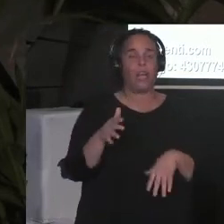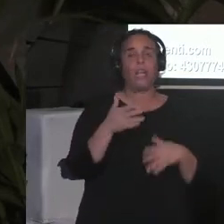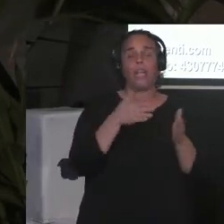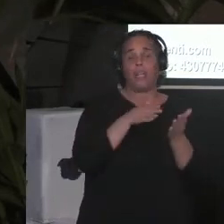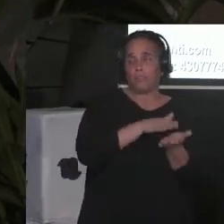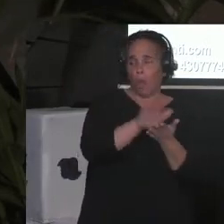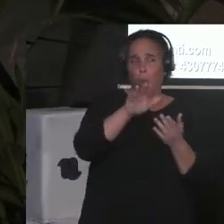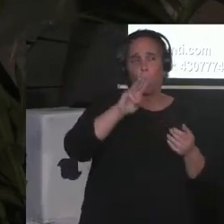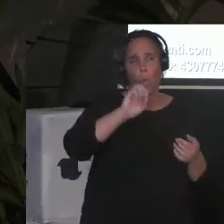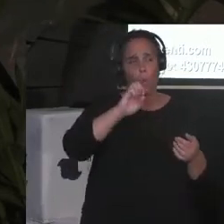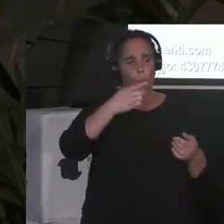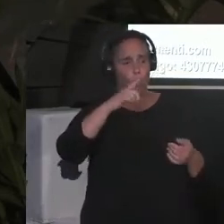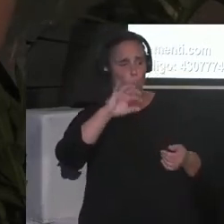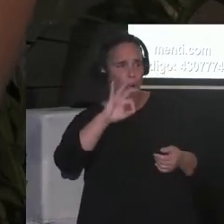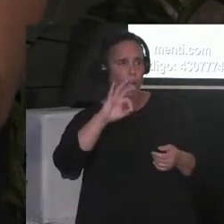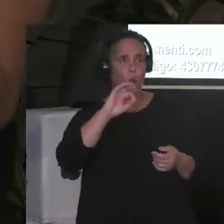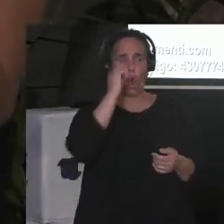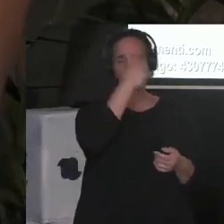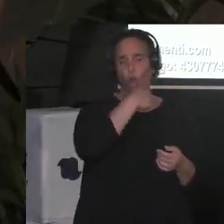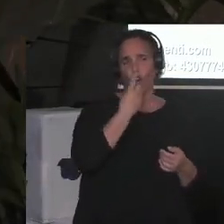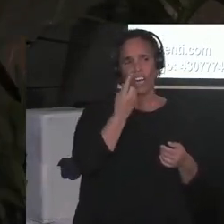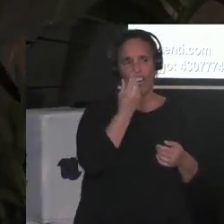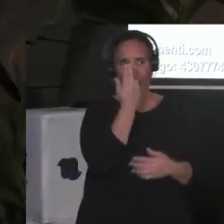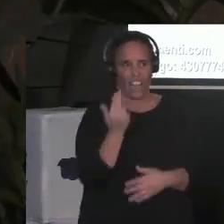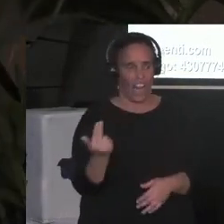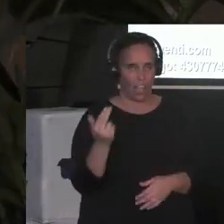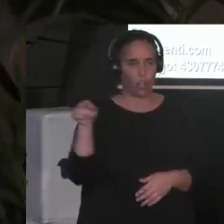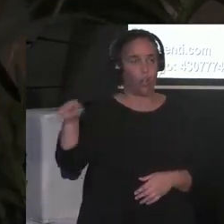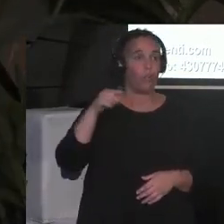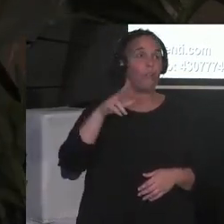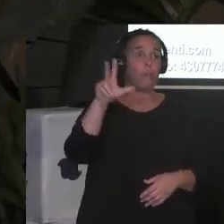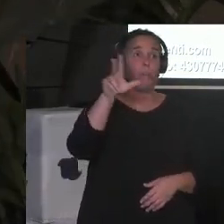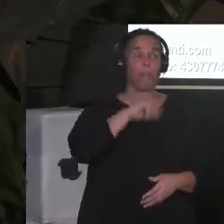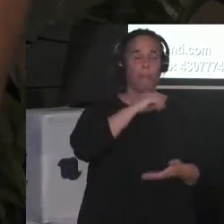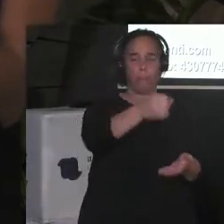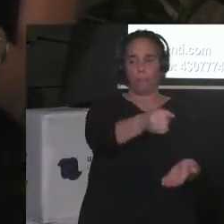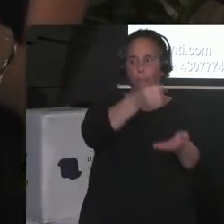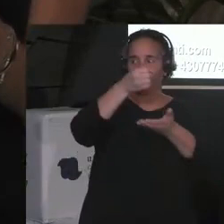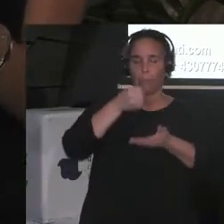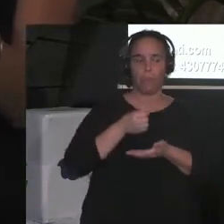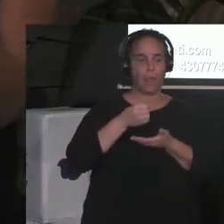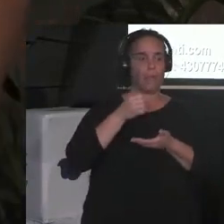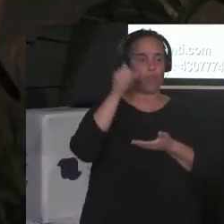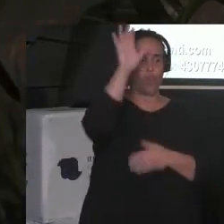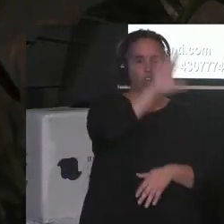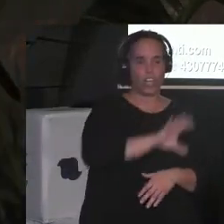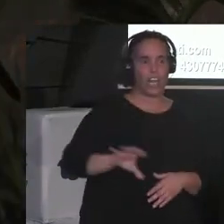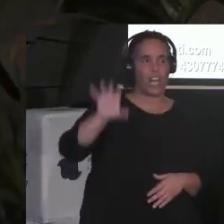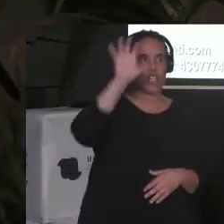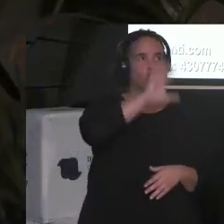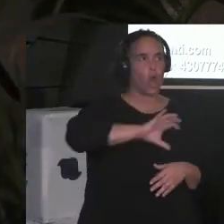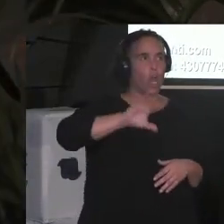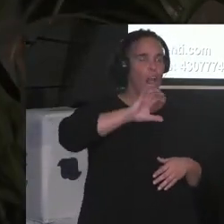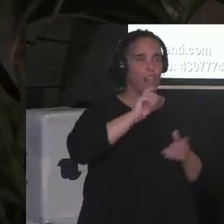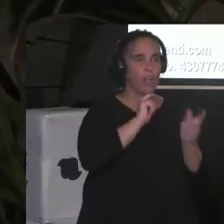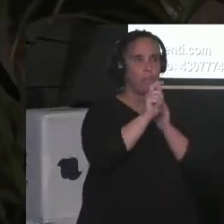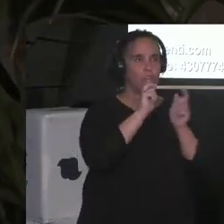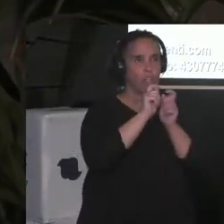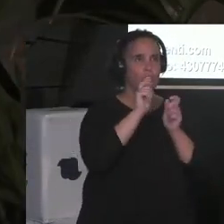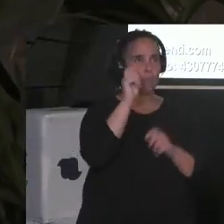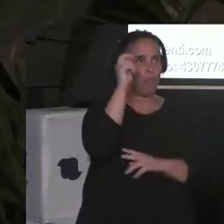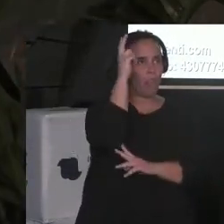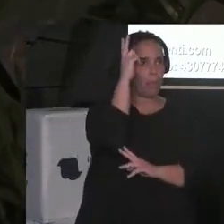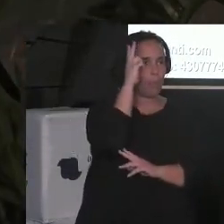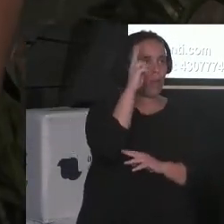Retrato. Gabriela ganó el premio Nacional de Periodismo de Perú por un reportaje de investigación